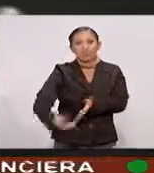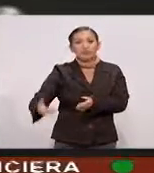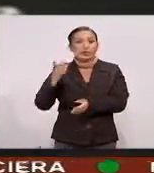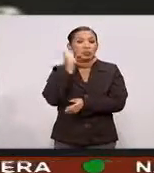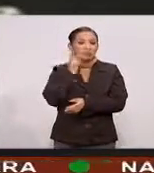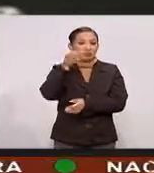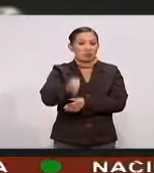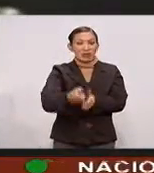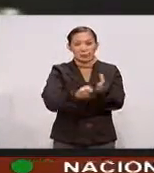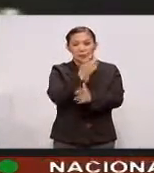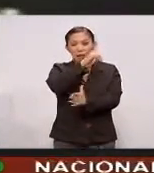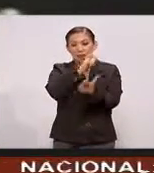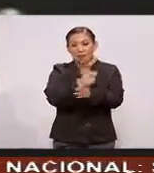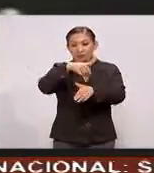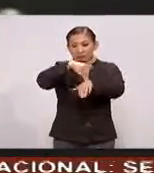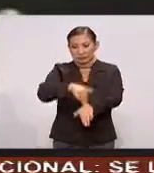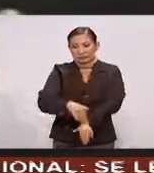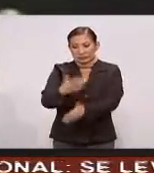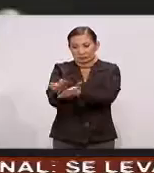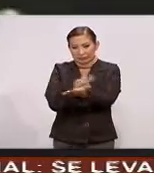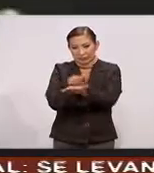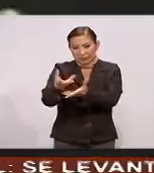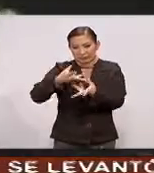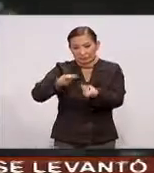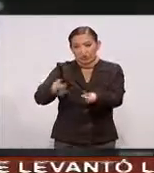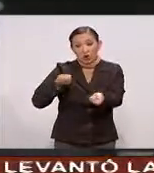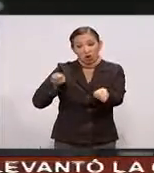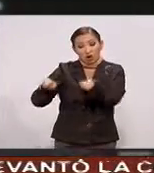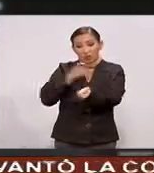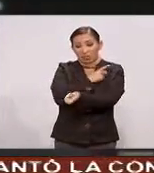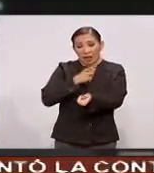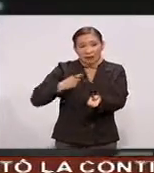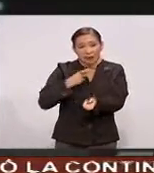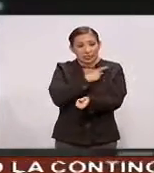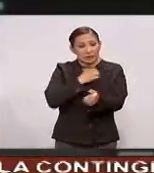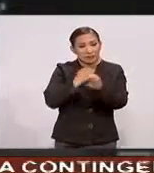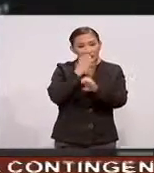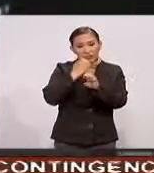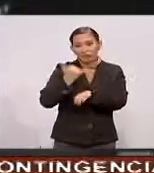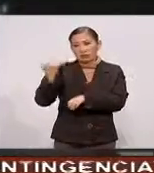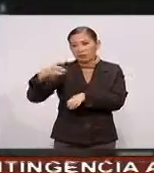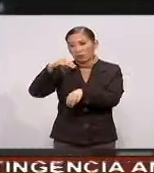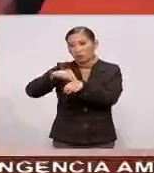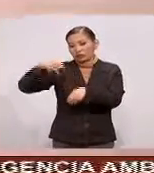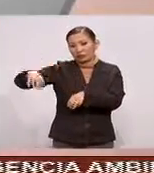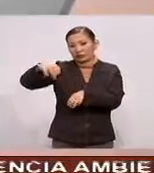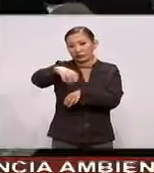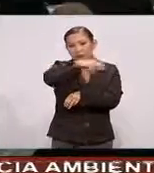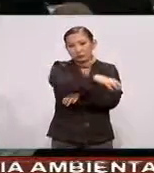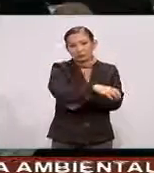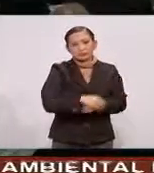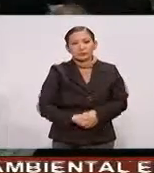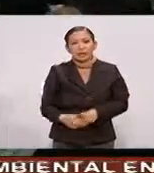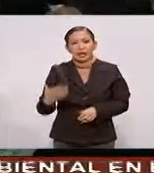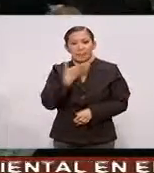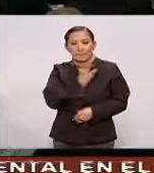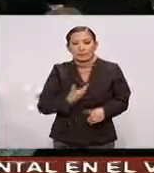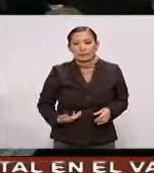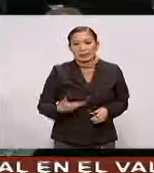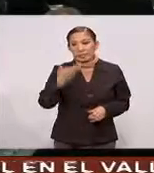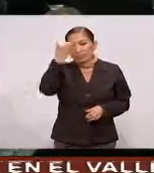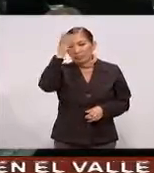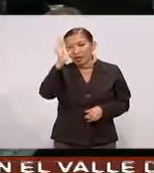Diputados aprueba Nueva ley De disciplina financiera Busca controlar El endeudamiento De estados Y municipios El presidente